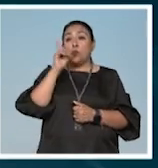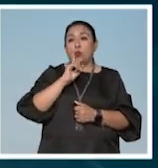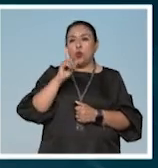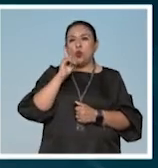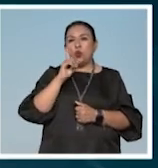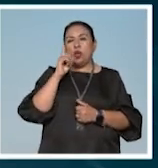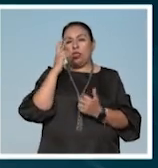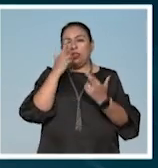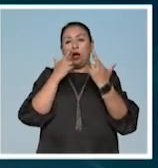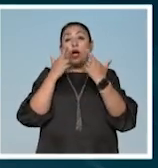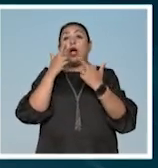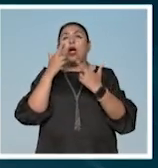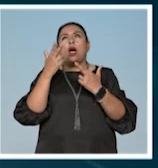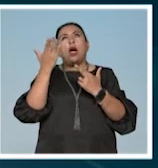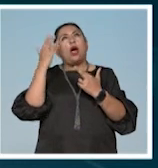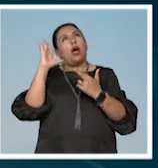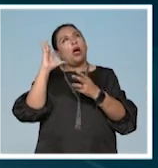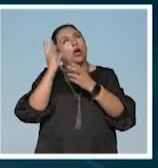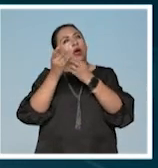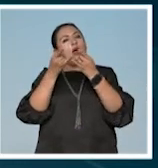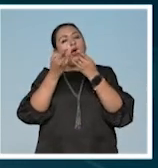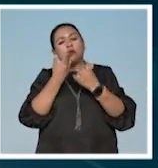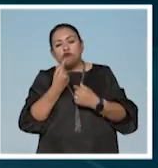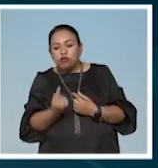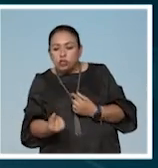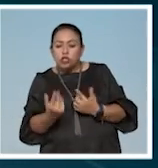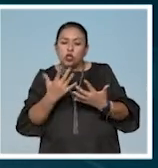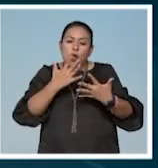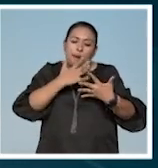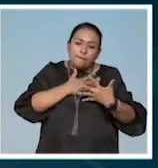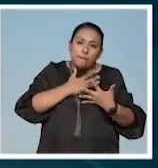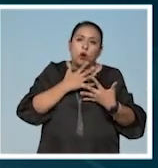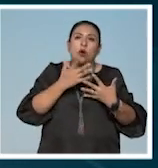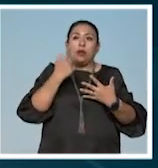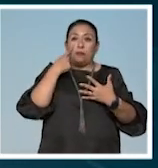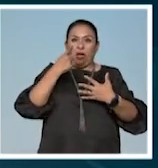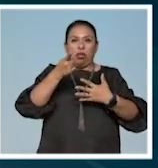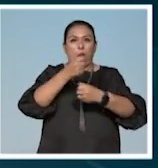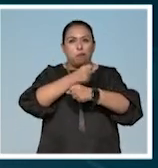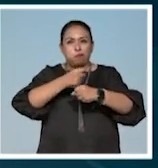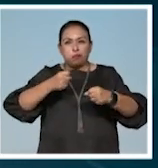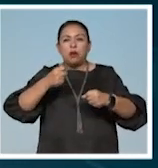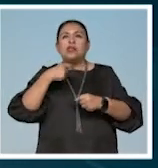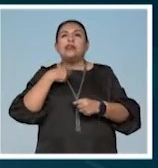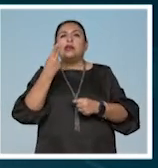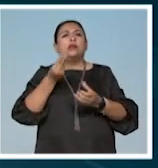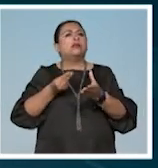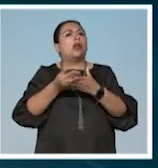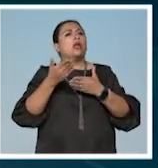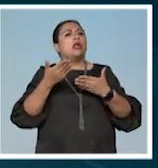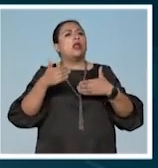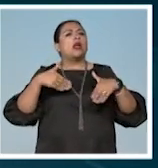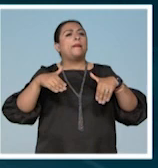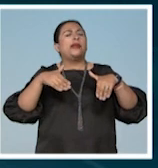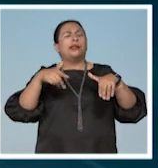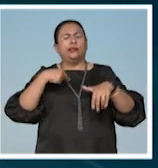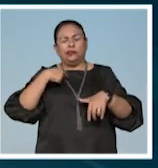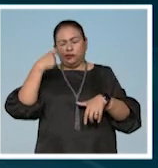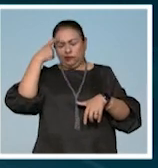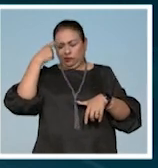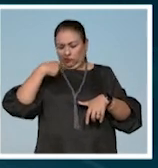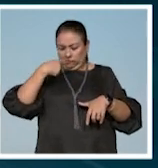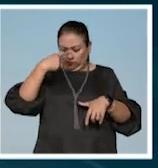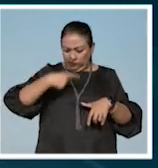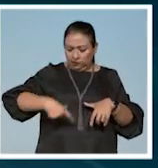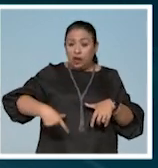insomne recapitula su infancia sus amores y sus comidas ante su sobrepeso. Necesita salir a caminar y reflexionar sobre su